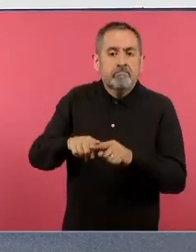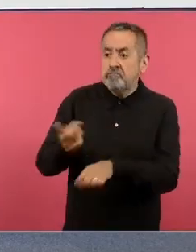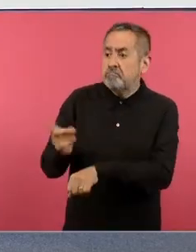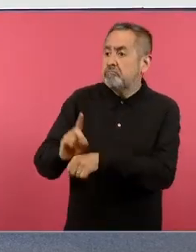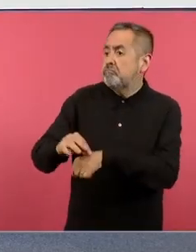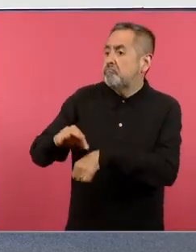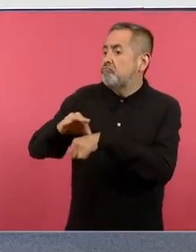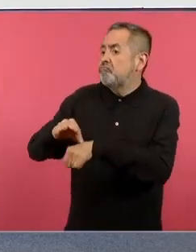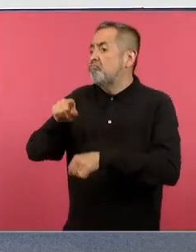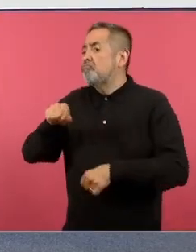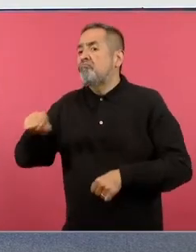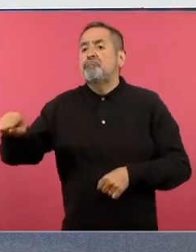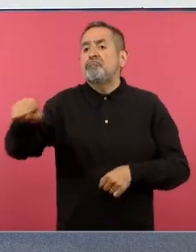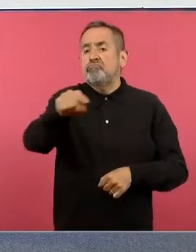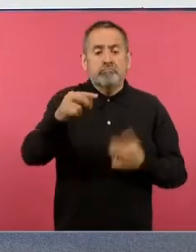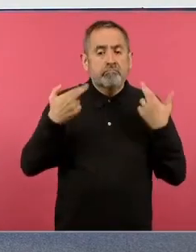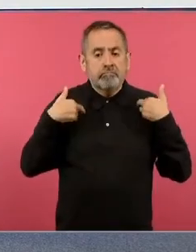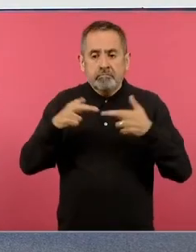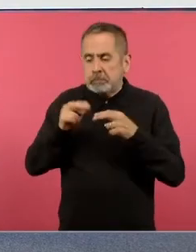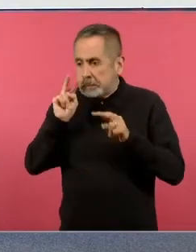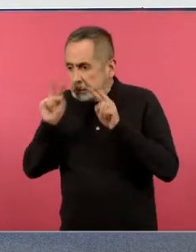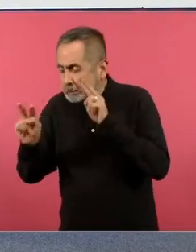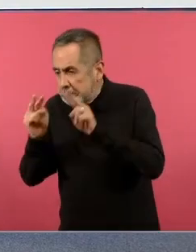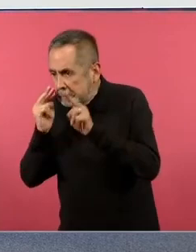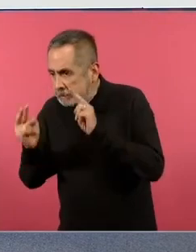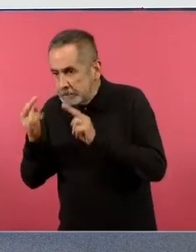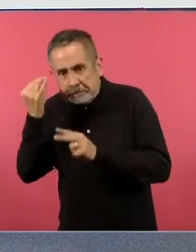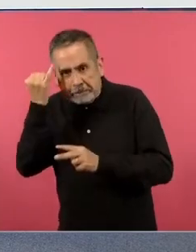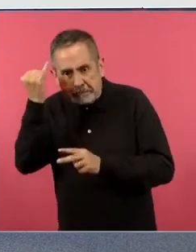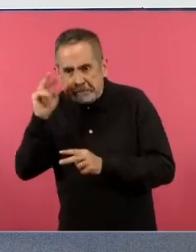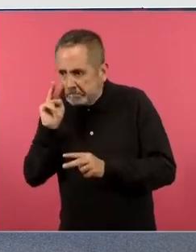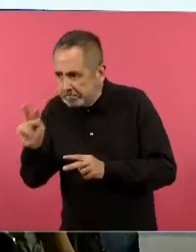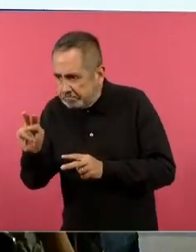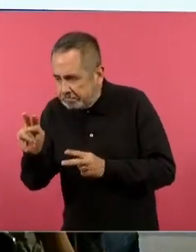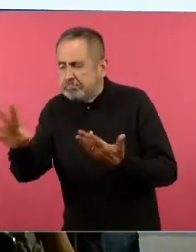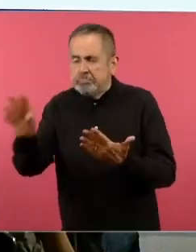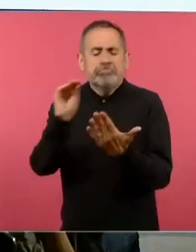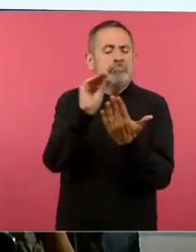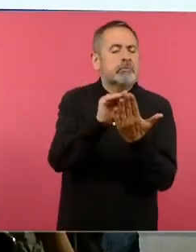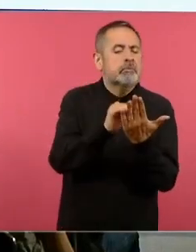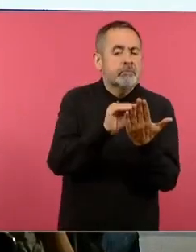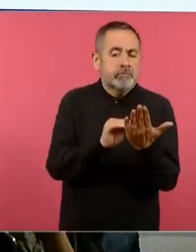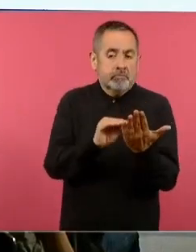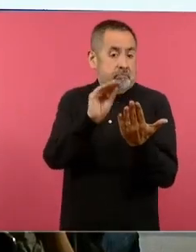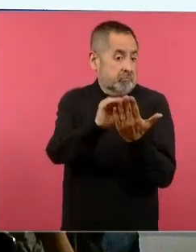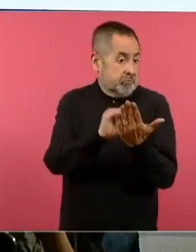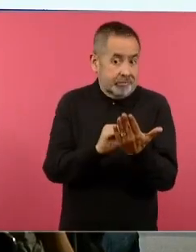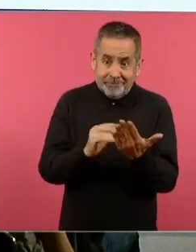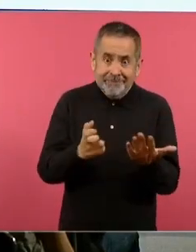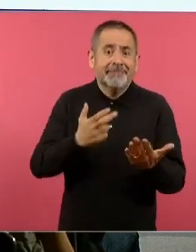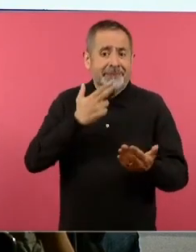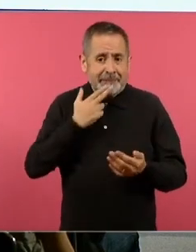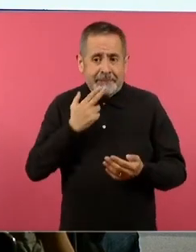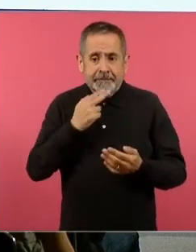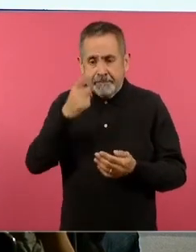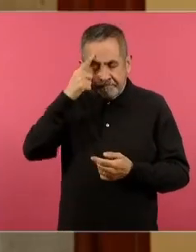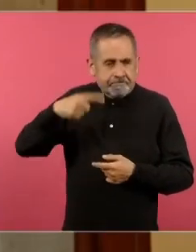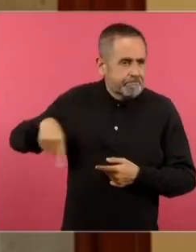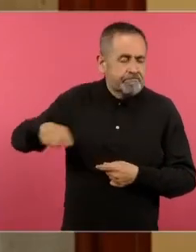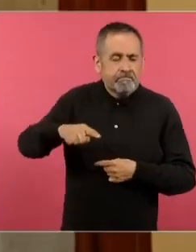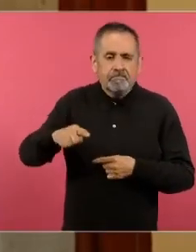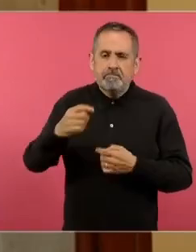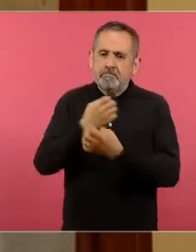las y los docentes vemos dentro de las aulas. Son contenidos que van a promover una nueva